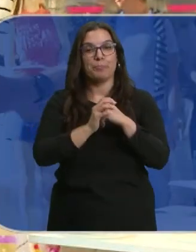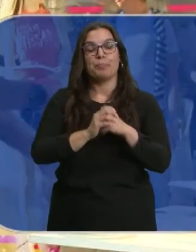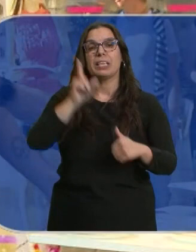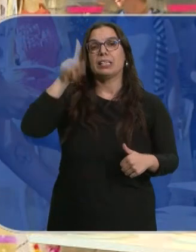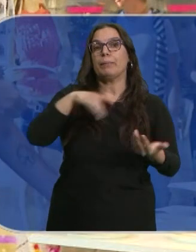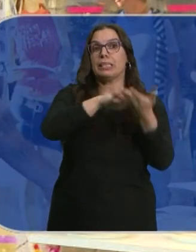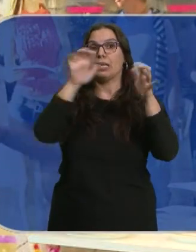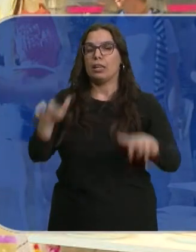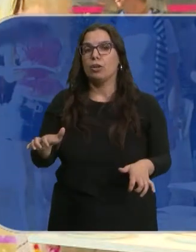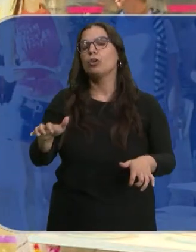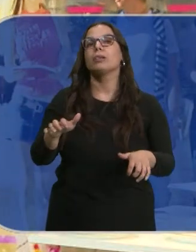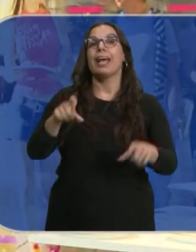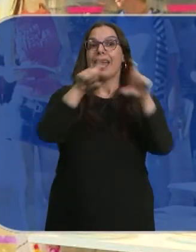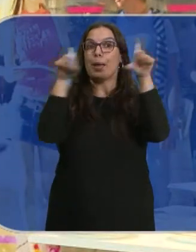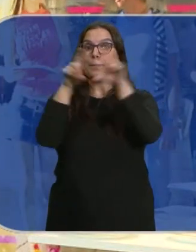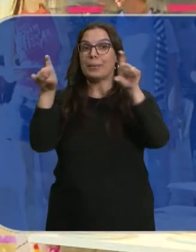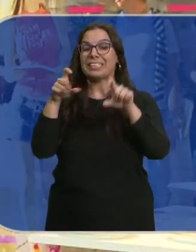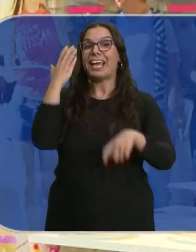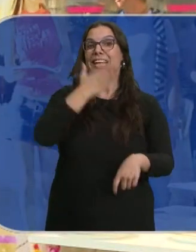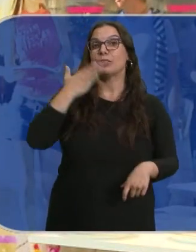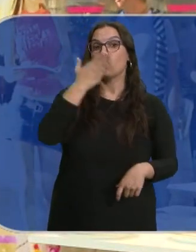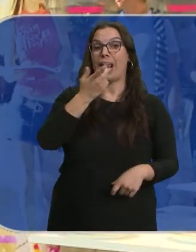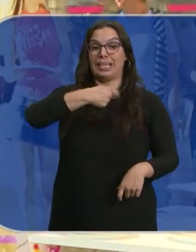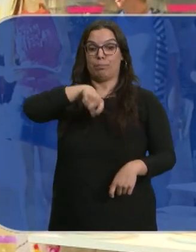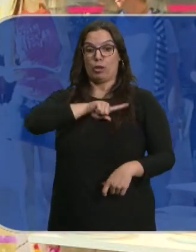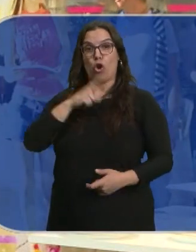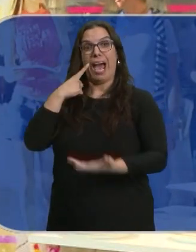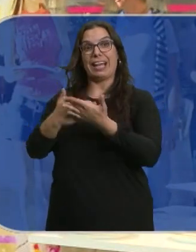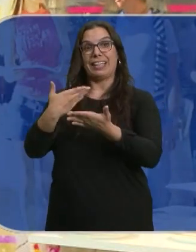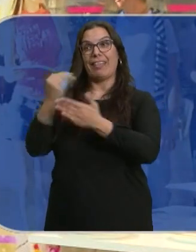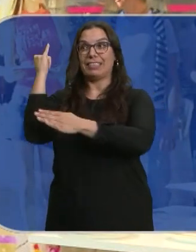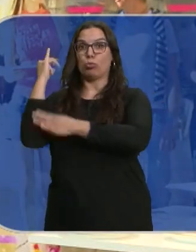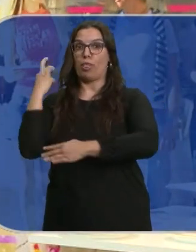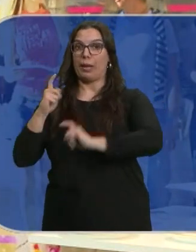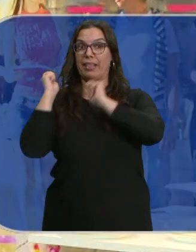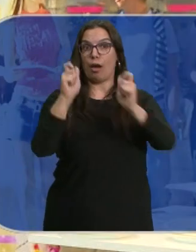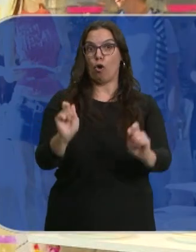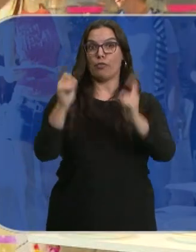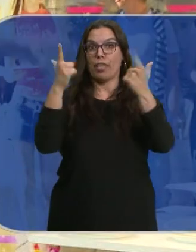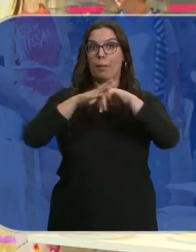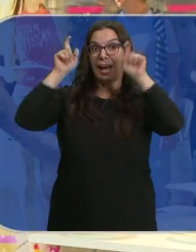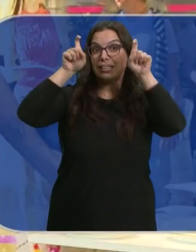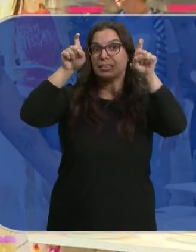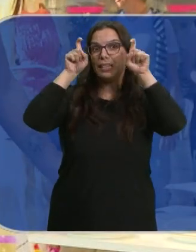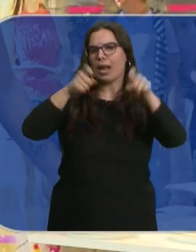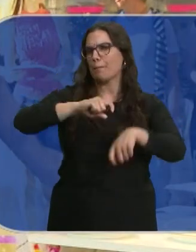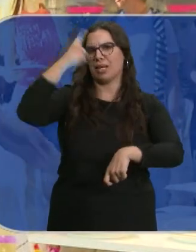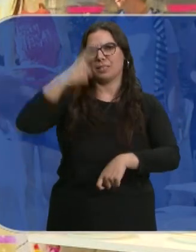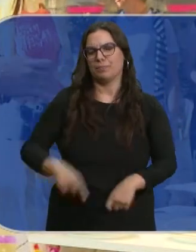León hay el mayor número de empresas, de escuelas de español acreditadas por el Cervantes para impartir enseñanzas de nuestra lengua.